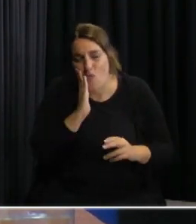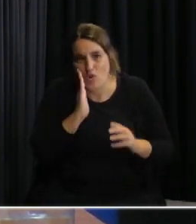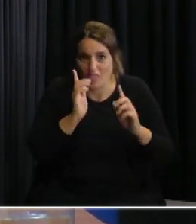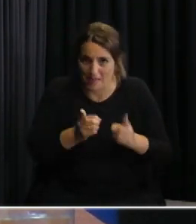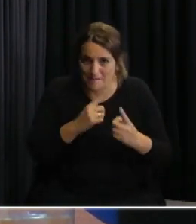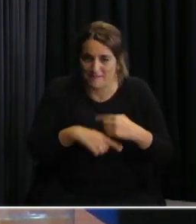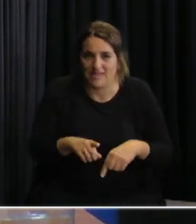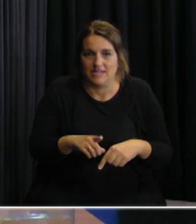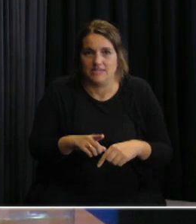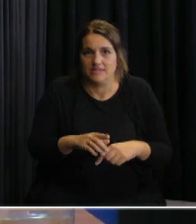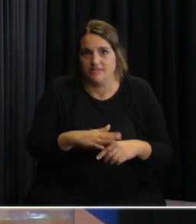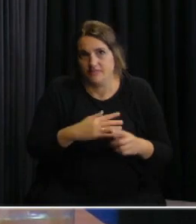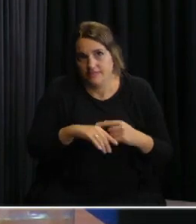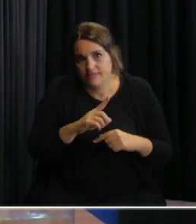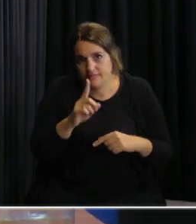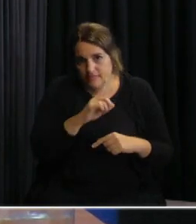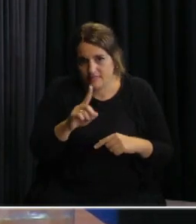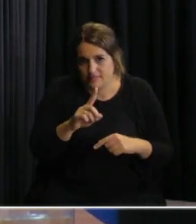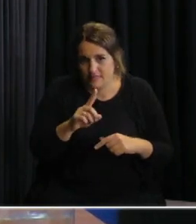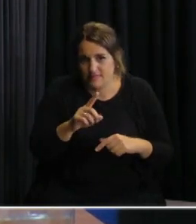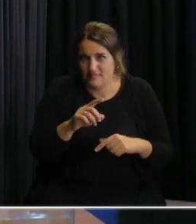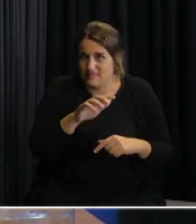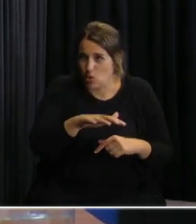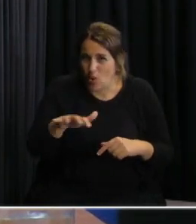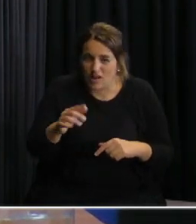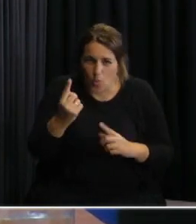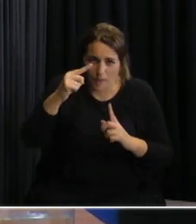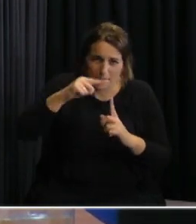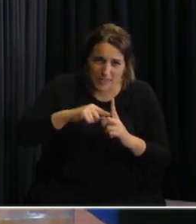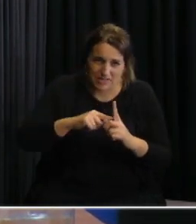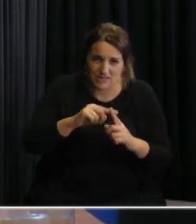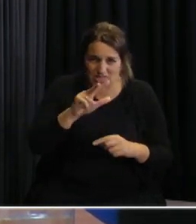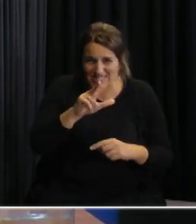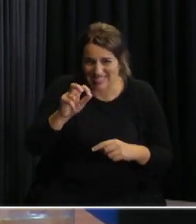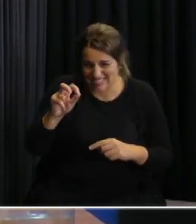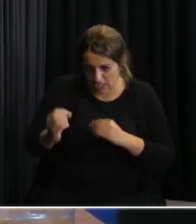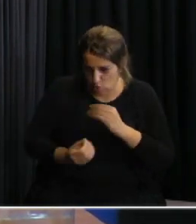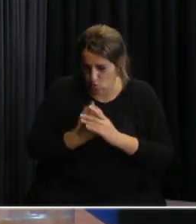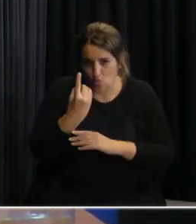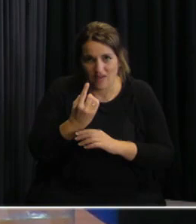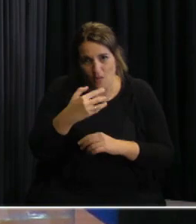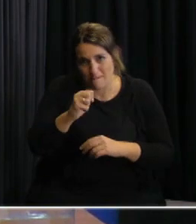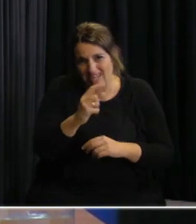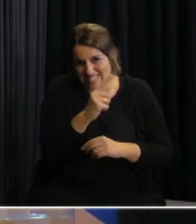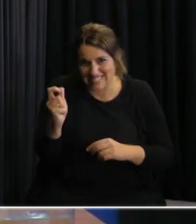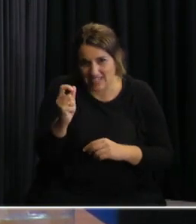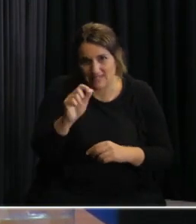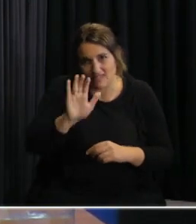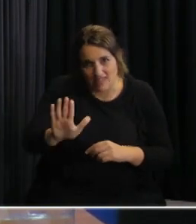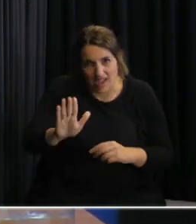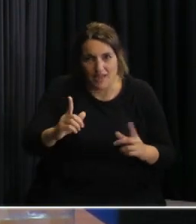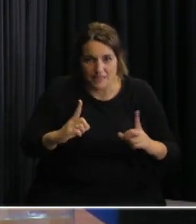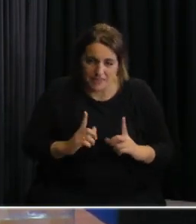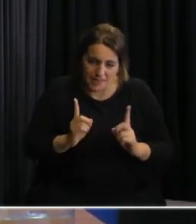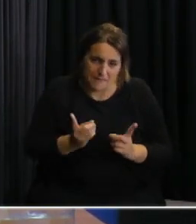donde había mil lugares en un mes generamos 300 lugares nuevos más 100 lugares de contingencia